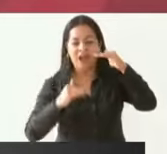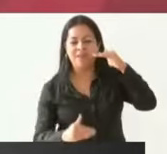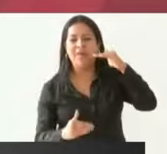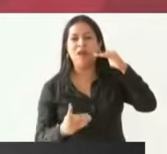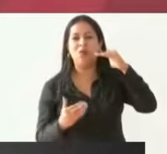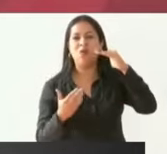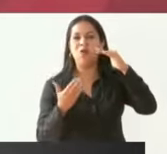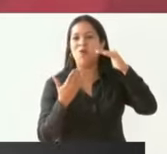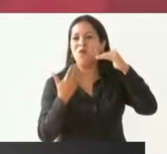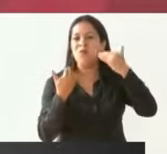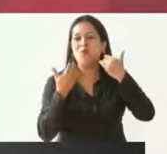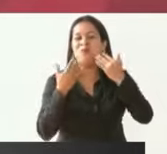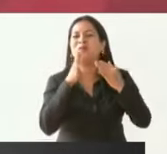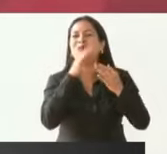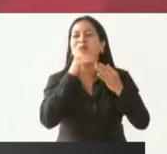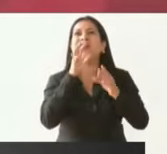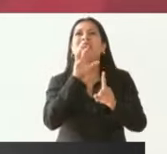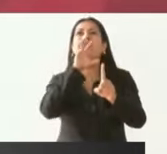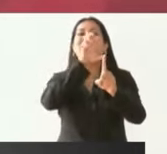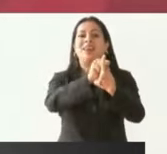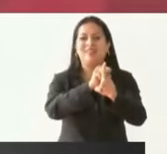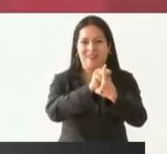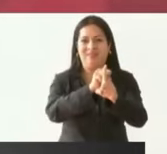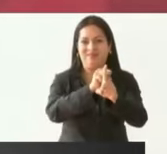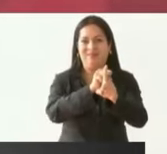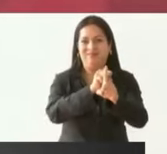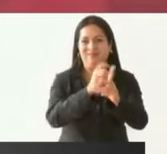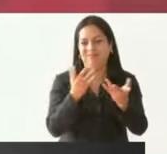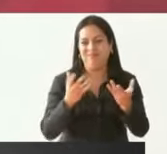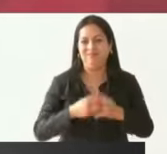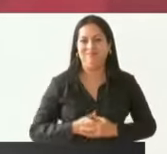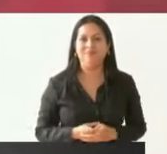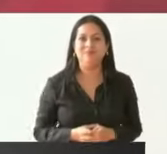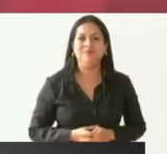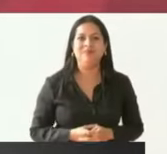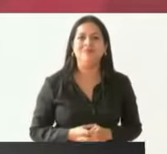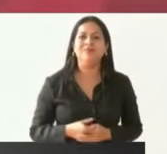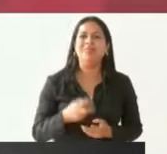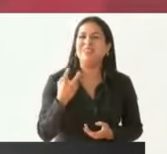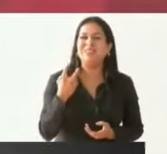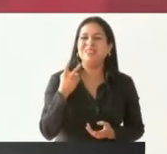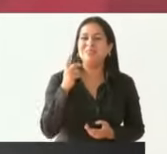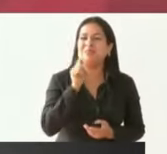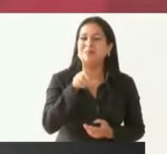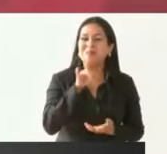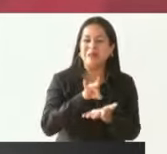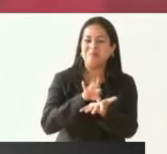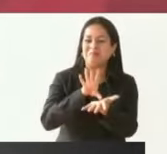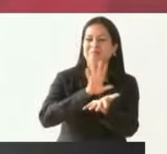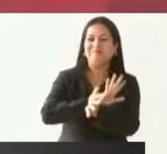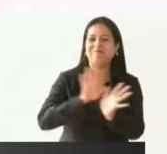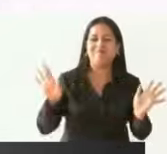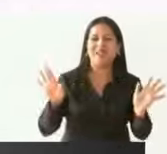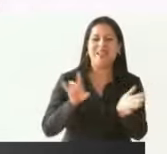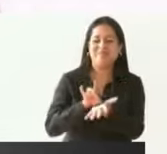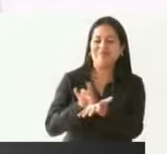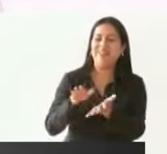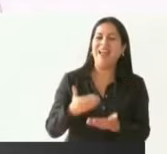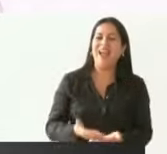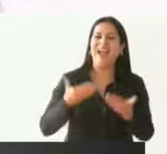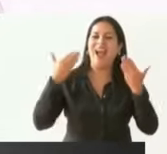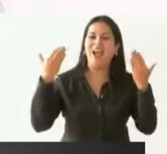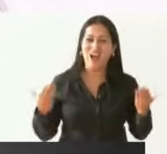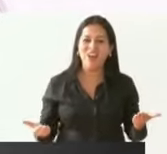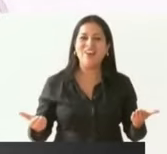como si la riqueza fuese contagiosa o permeable. Eso también lo mandamos al carajo. Ahora